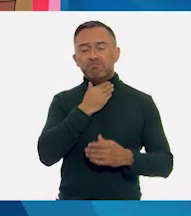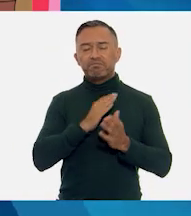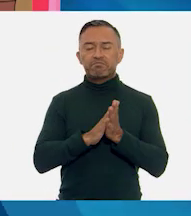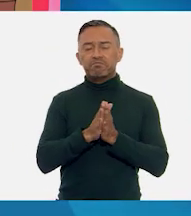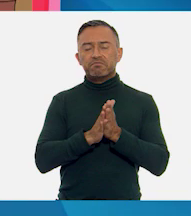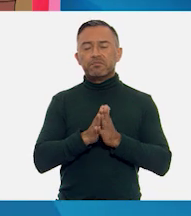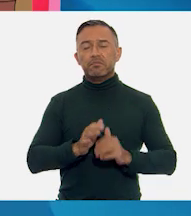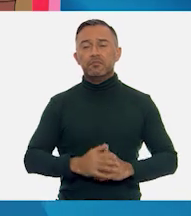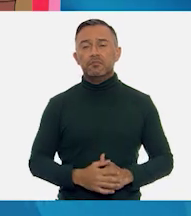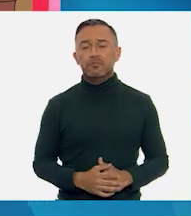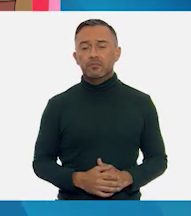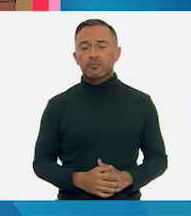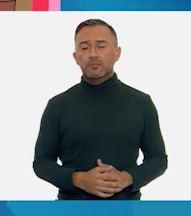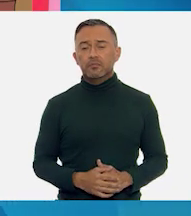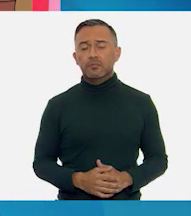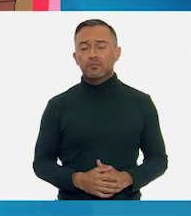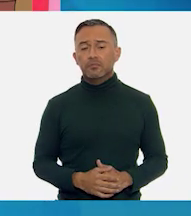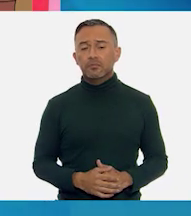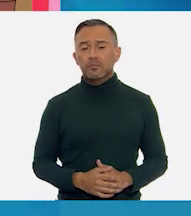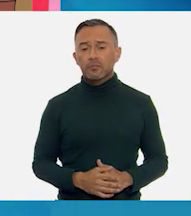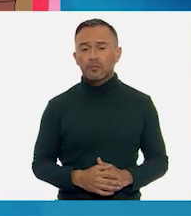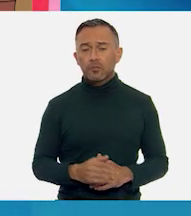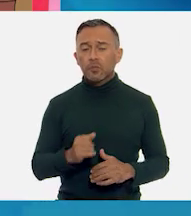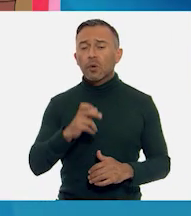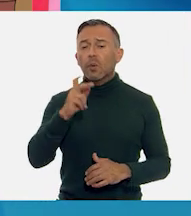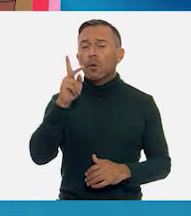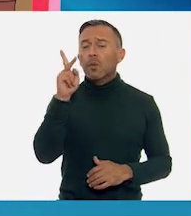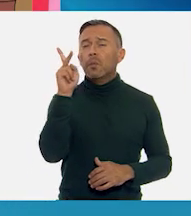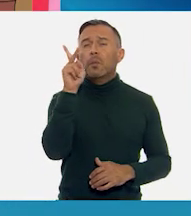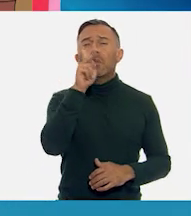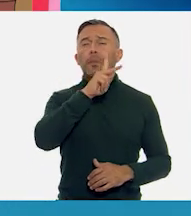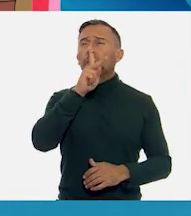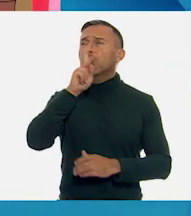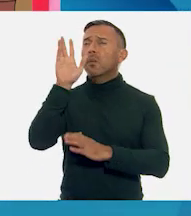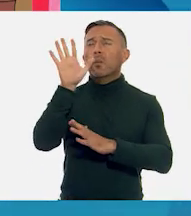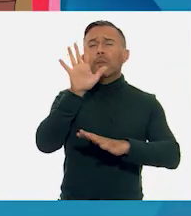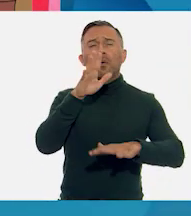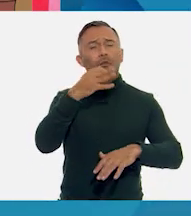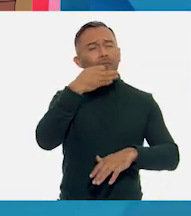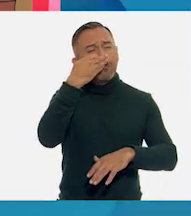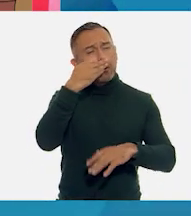Como renuevos, cuyos aliños, un viento helado marchita en flor.